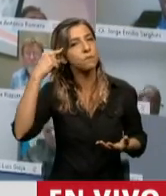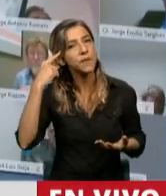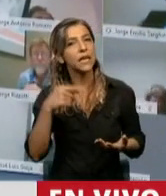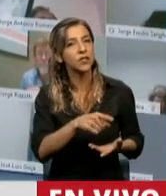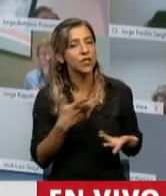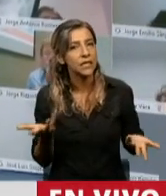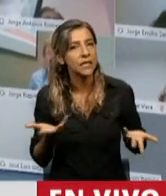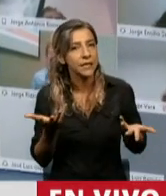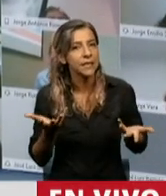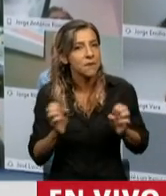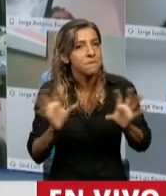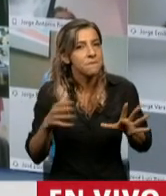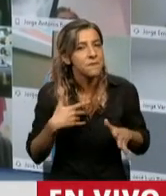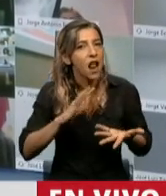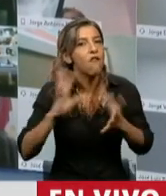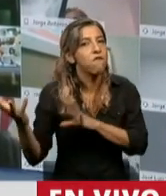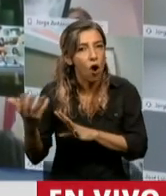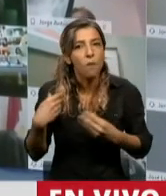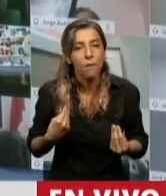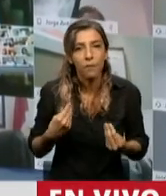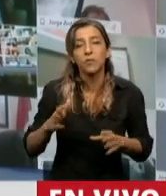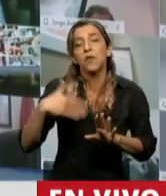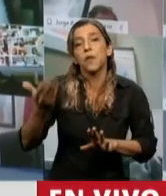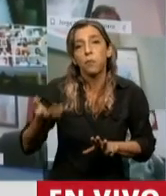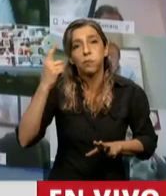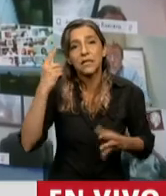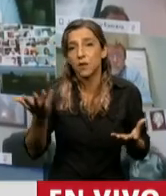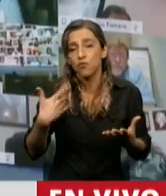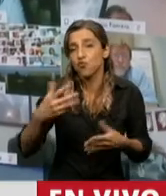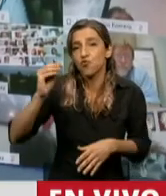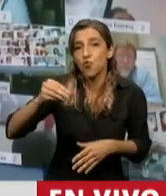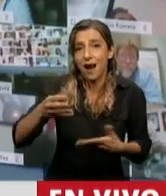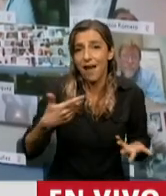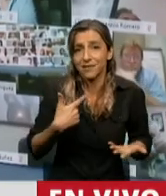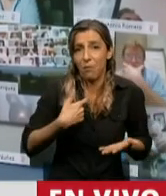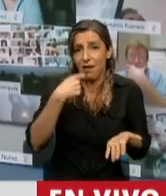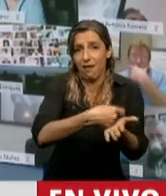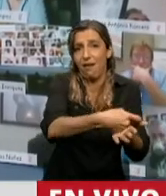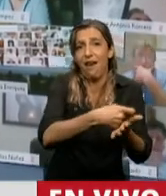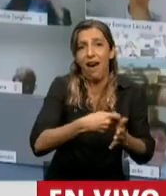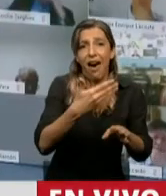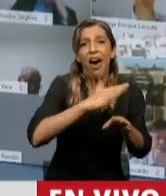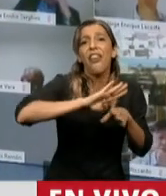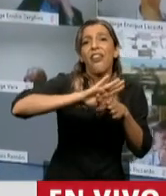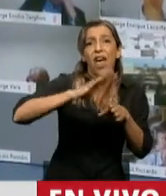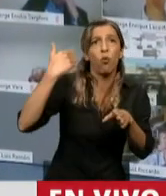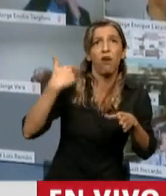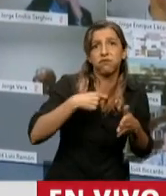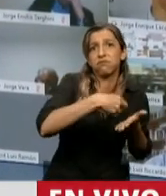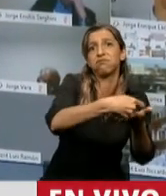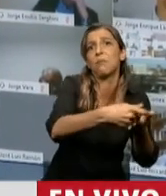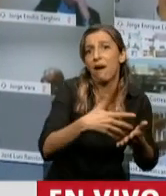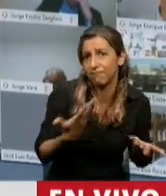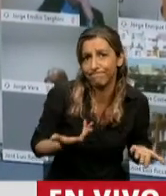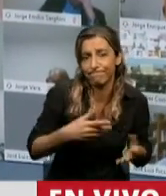del FGS por primera vez fue capitalizado con los montos de blanqueo. Obviamente no alcanzaron para la reparación histórica. Ahora, la culpa no es del que hizo la reparación histórica sino el que no